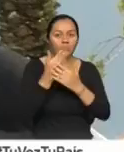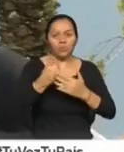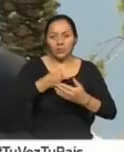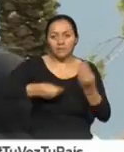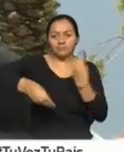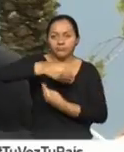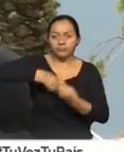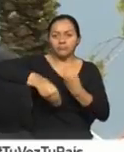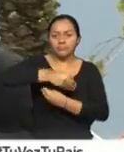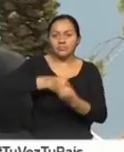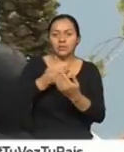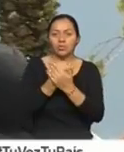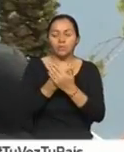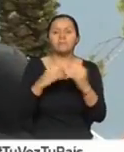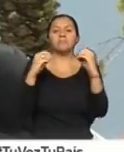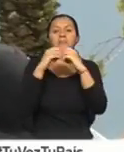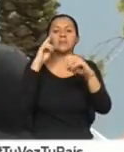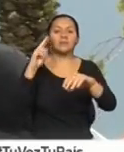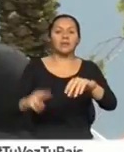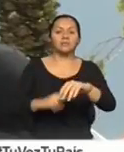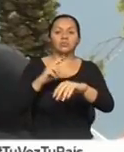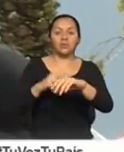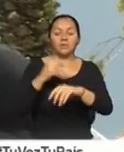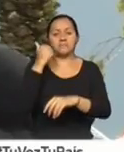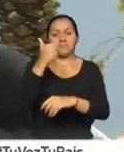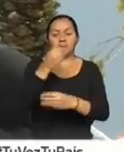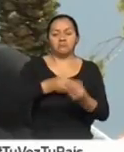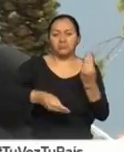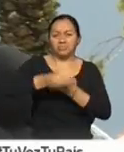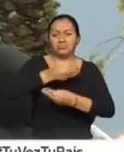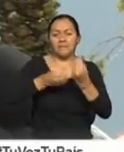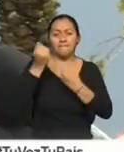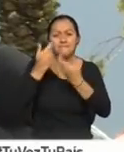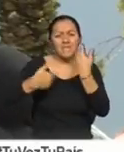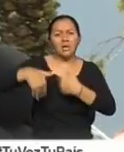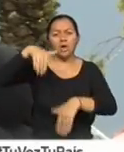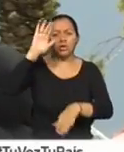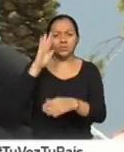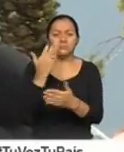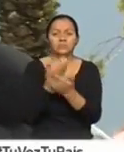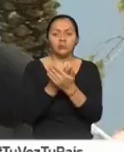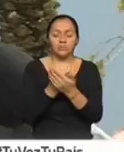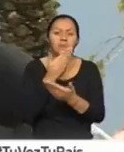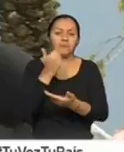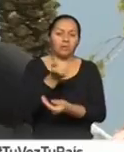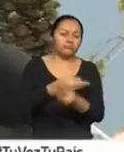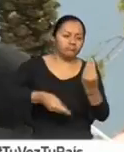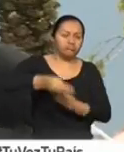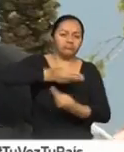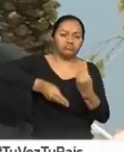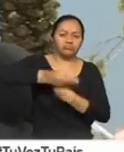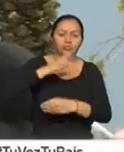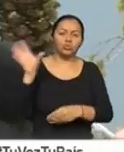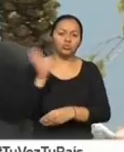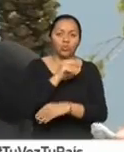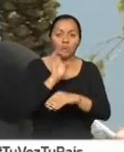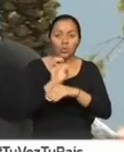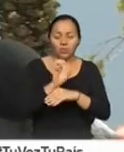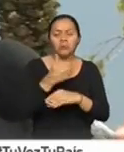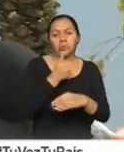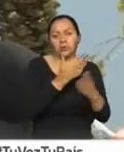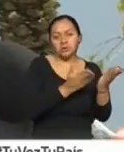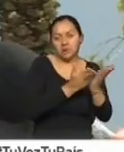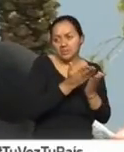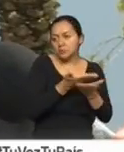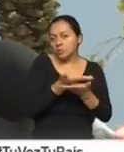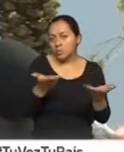provincias, sino a nivel nacional, ya que son cientos de millones de dólares en la economía que circulan por todo el país, ya que hay bienes y servicios que